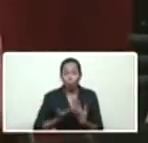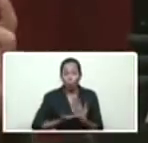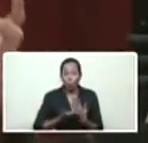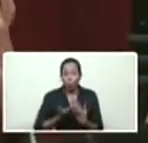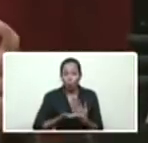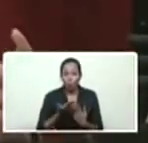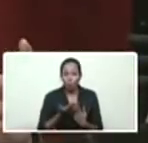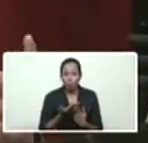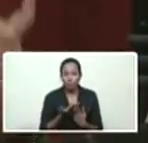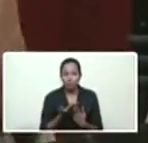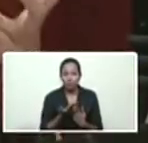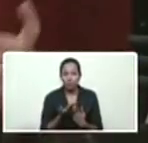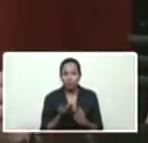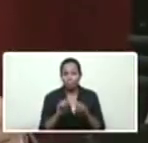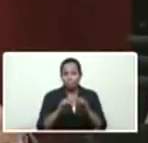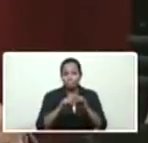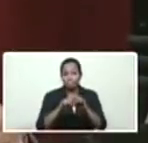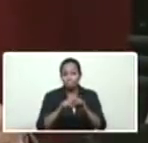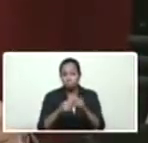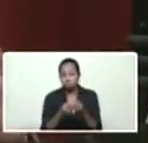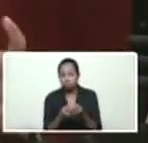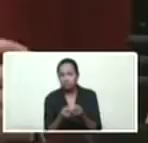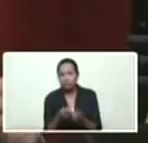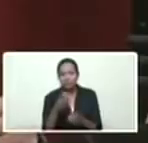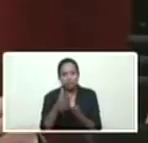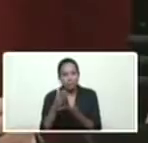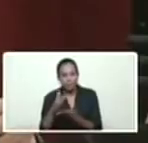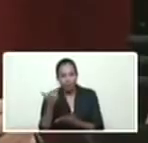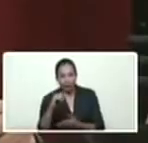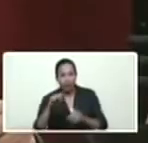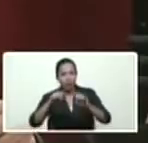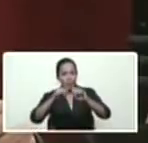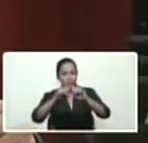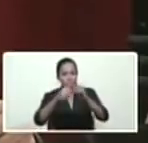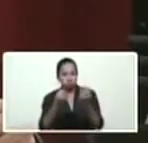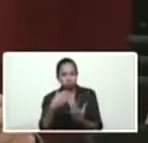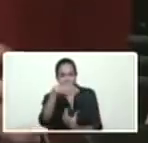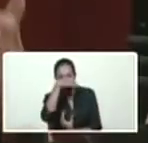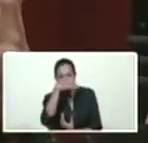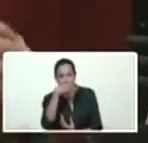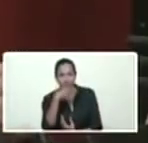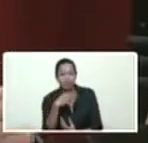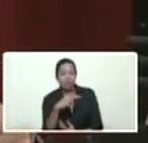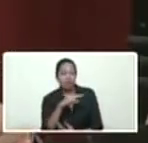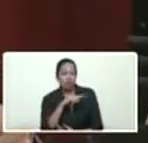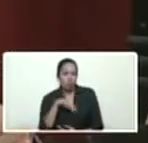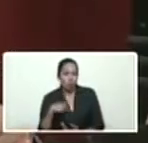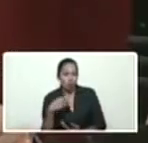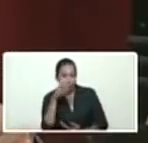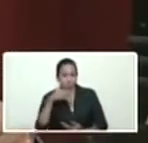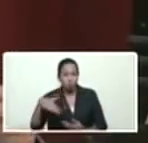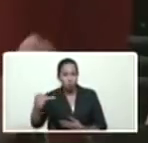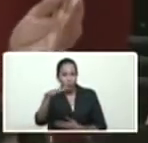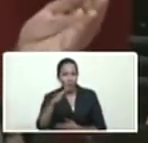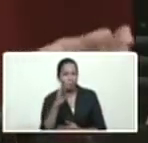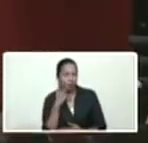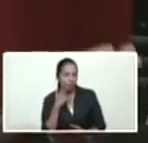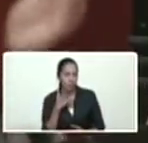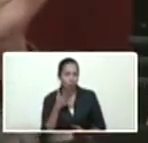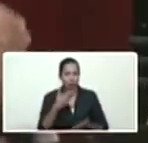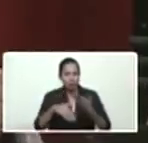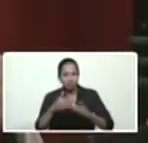daños y afectación cada vez que hay un ataque terrorista del que ha sido objeto nuestro pueblo con el Servicio Eléctrico Nacional,